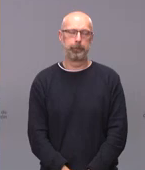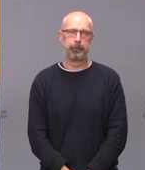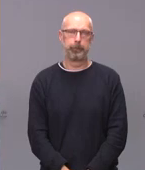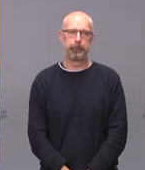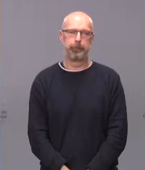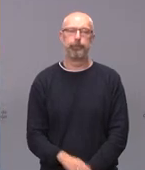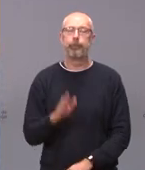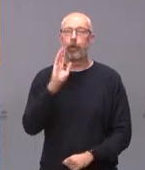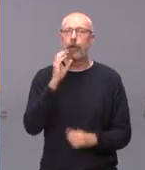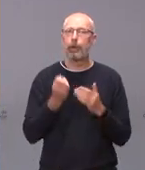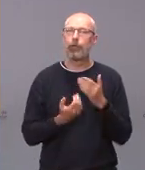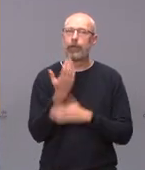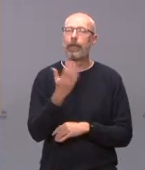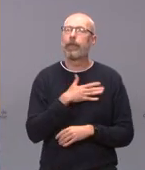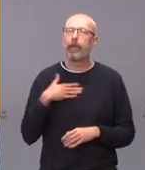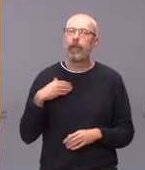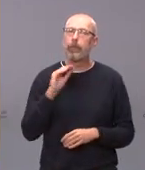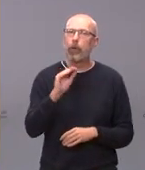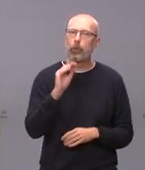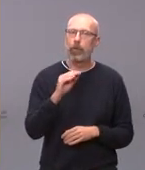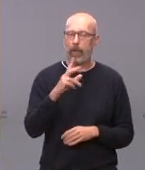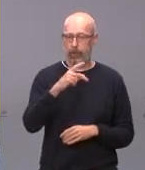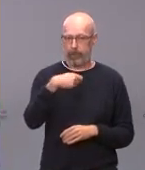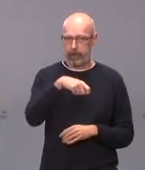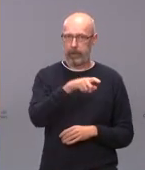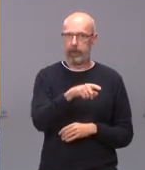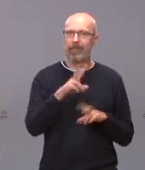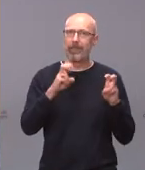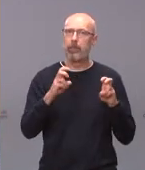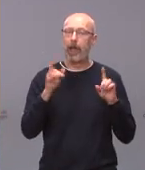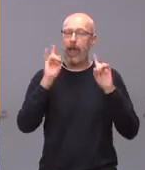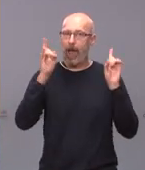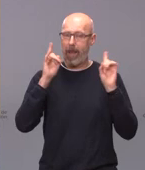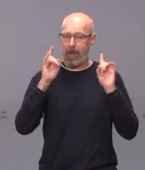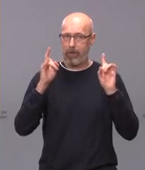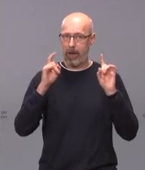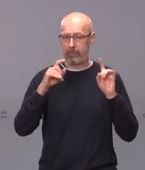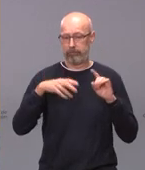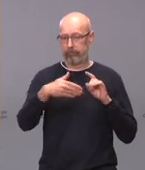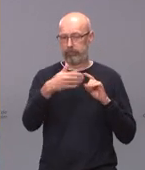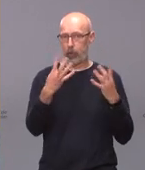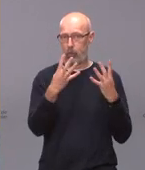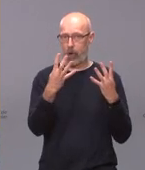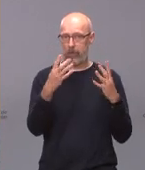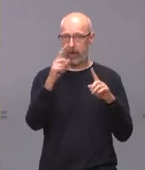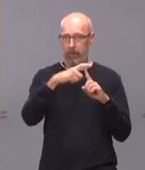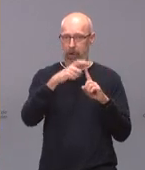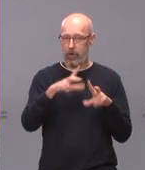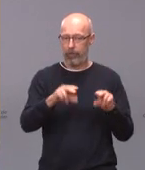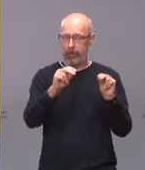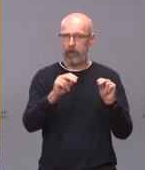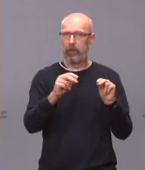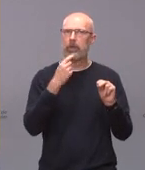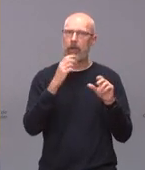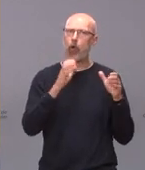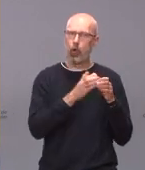Hola, buenos días. Yo quería preguntarle al vicepresidente por el fin del estado de alarma el 9 de mayo. Pese a las peticiones de comunidades como Castilla y